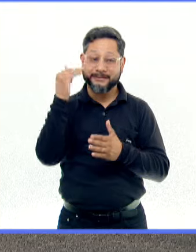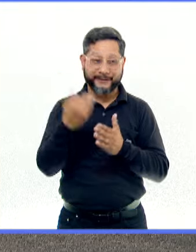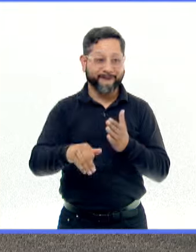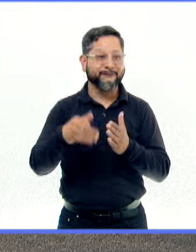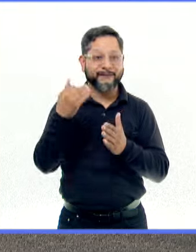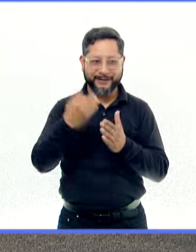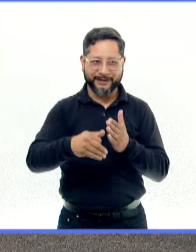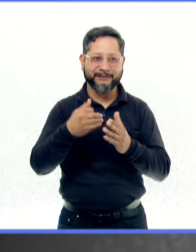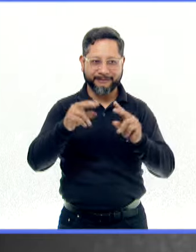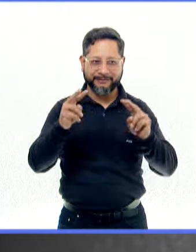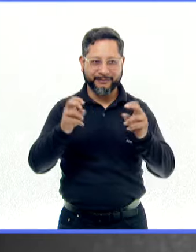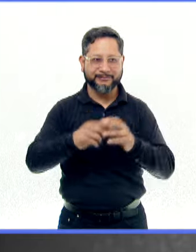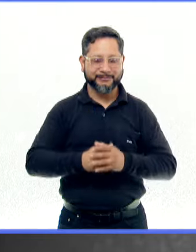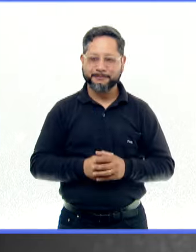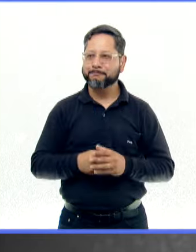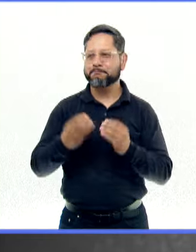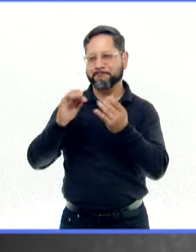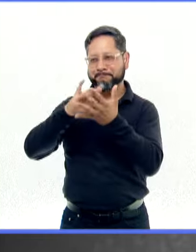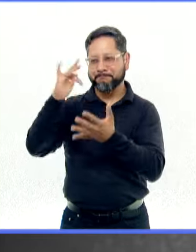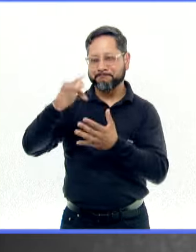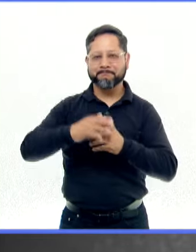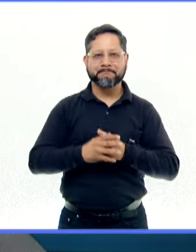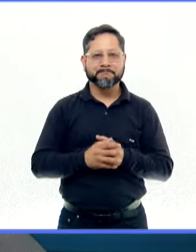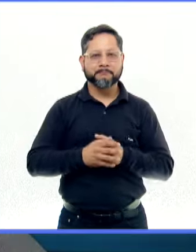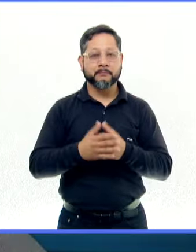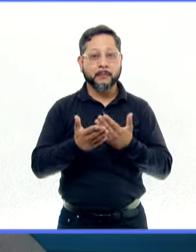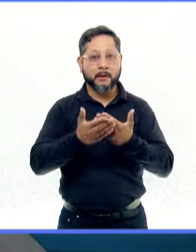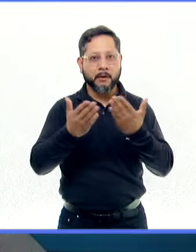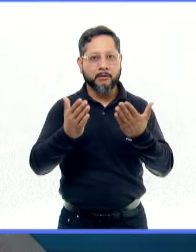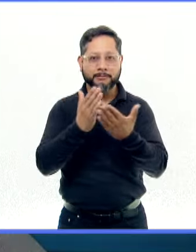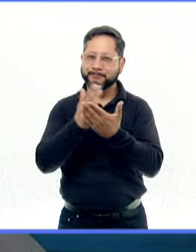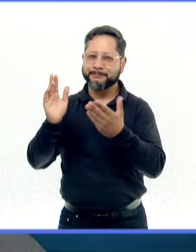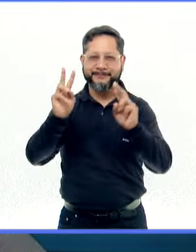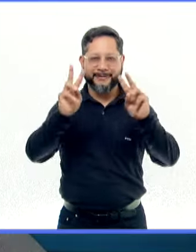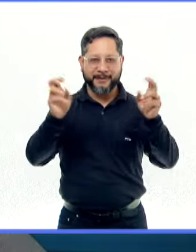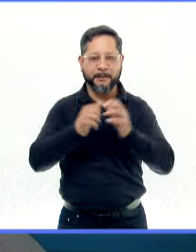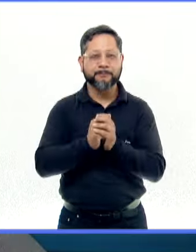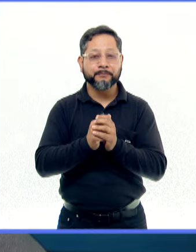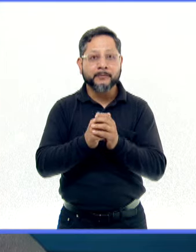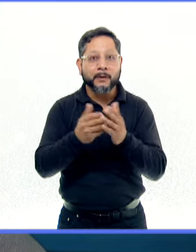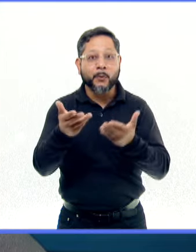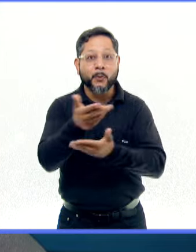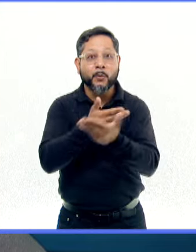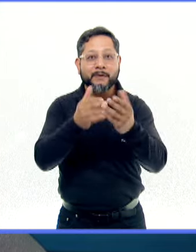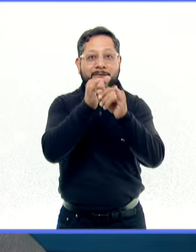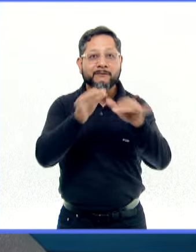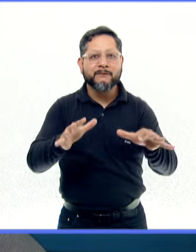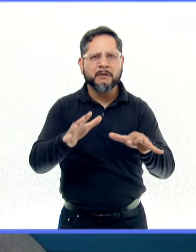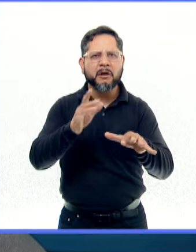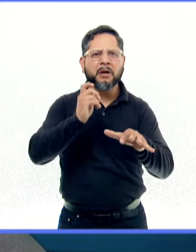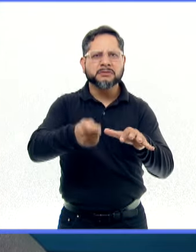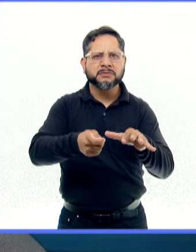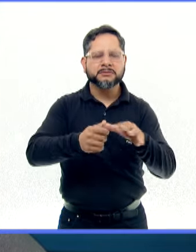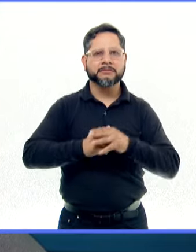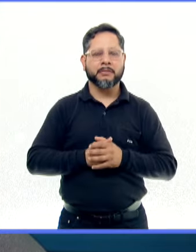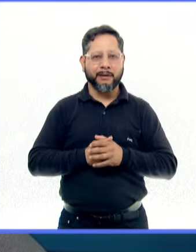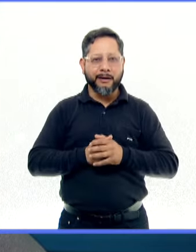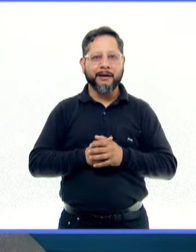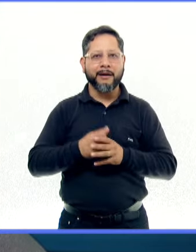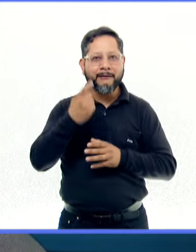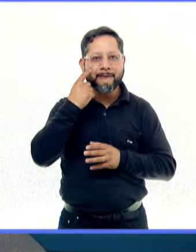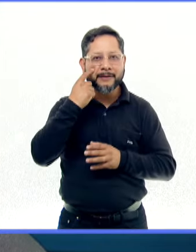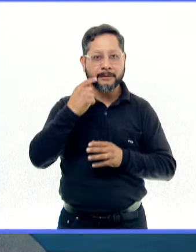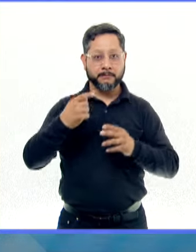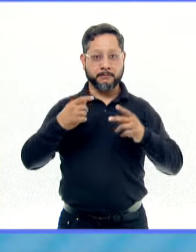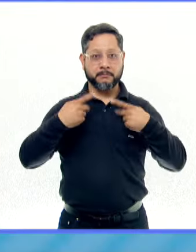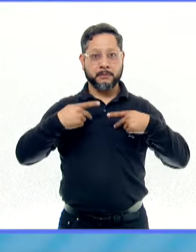este sentido. Gracias. Gracias. Gracias. Y ahora cambiamos de tema para compartirles un poco de información en relación a todos los